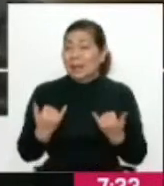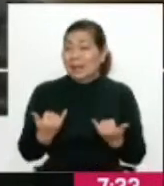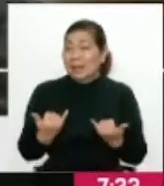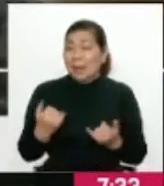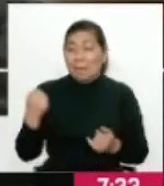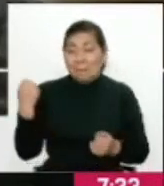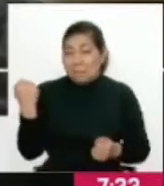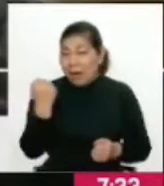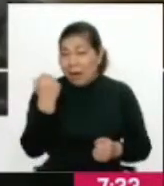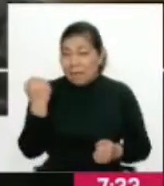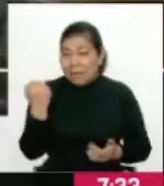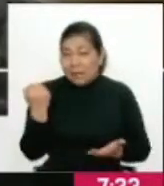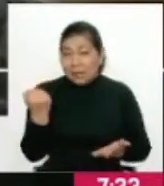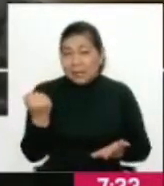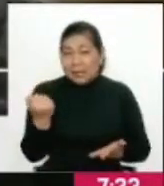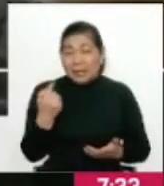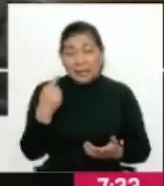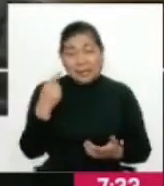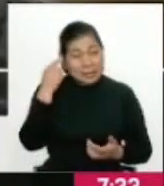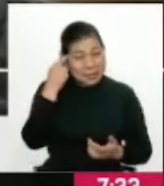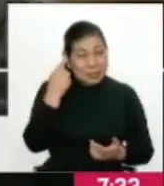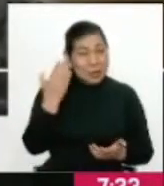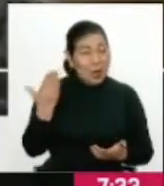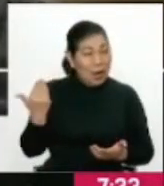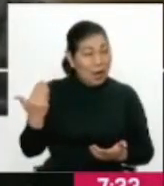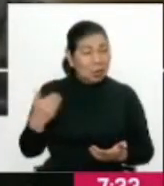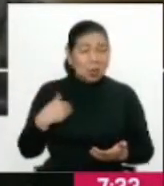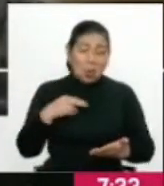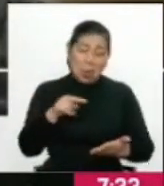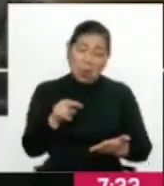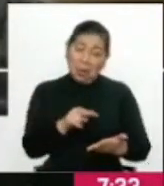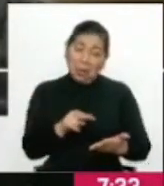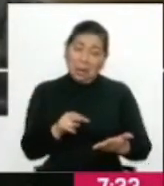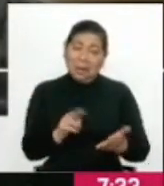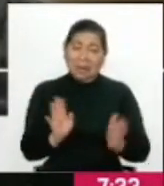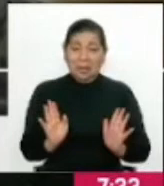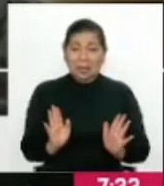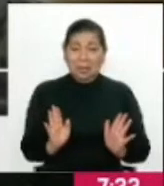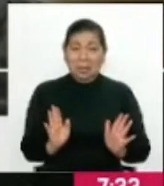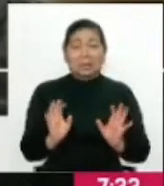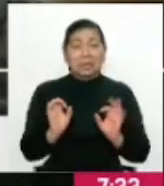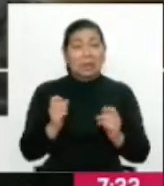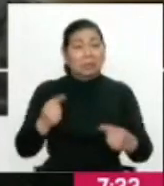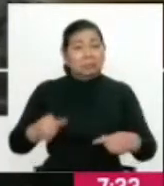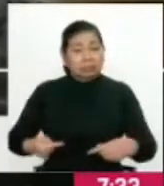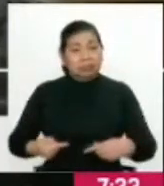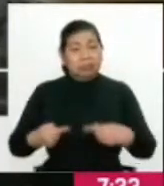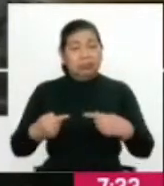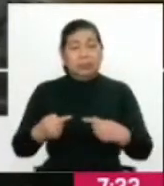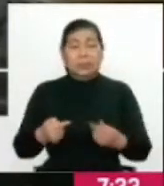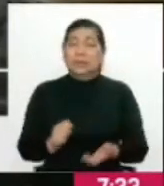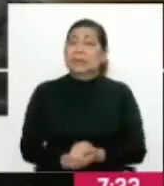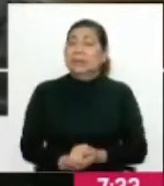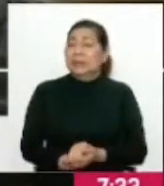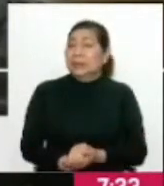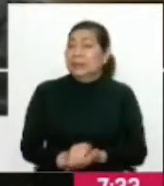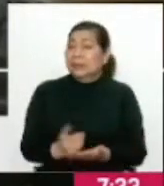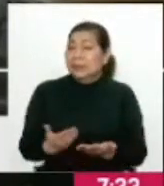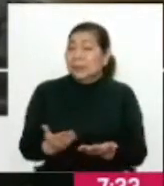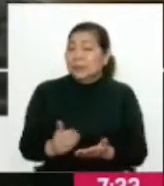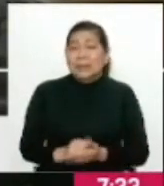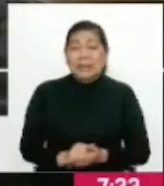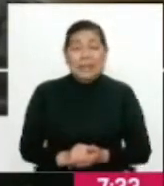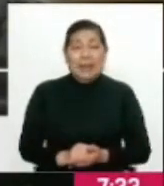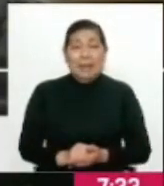¿es más fuerte de lo que se pensó? Le digo porque conozco de casos que han estado enfrentados a, mejor dicho,